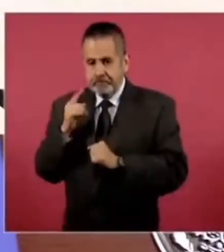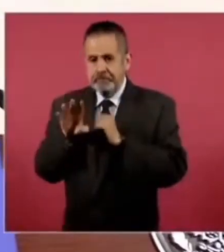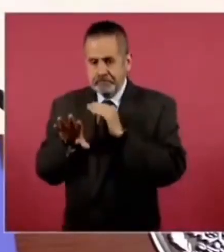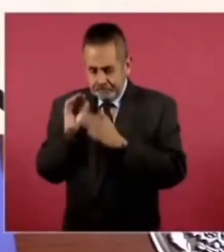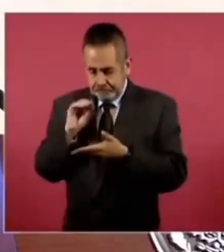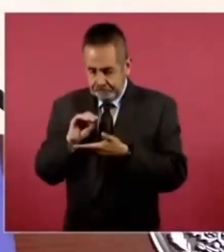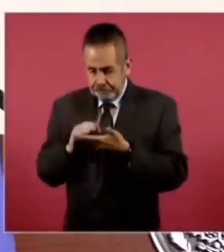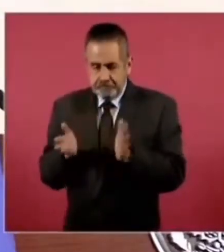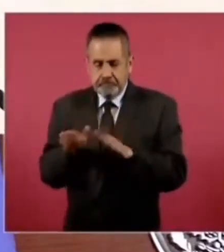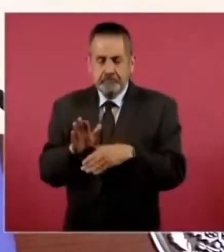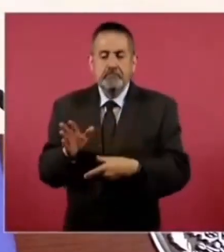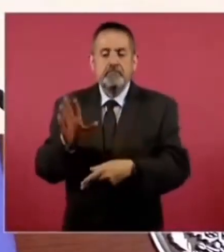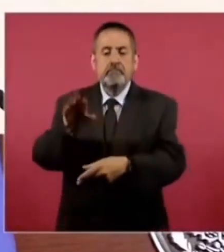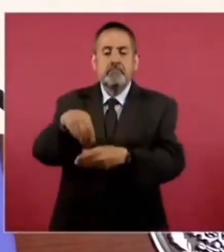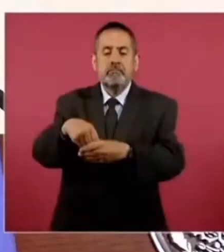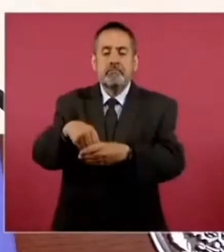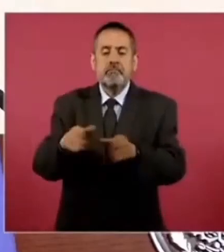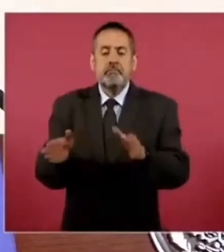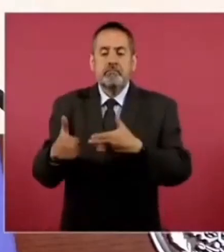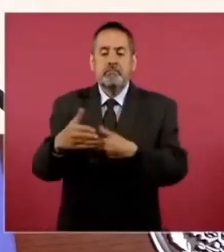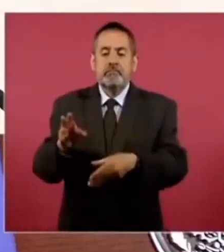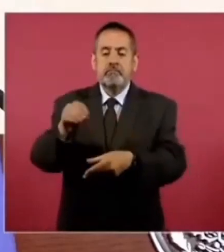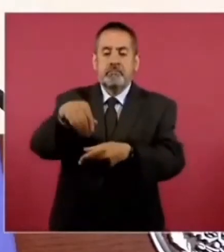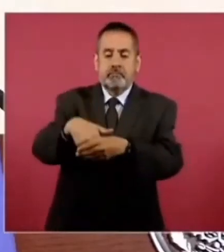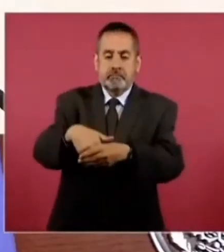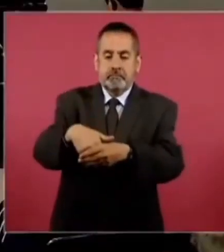depositaba en una urna.